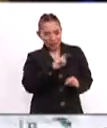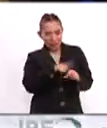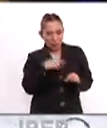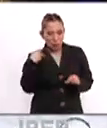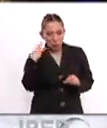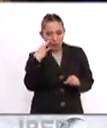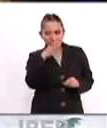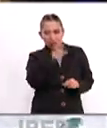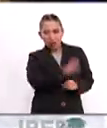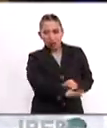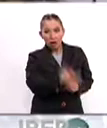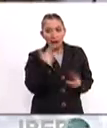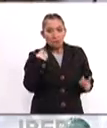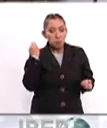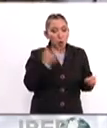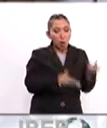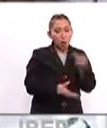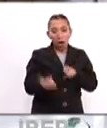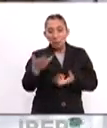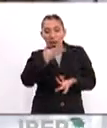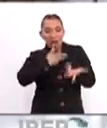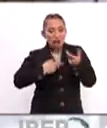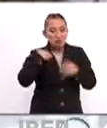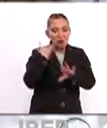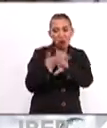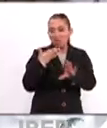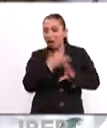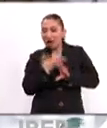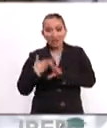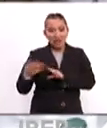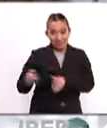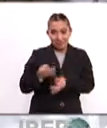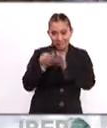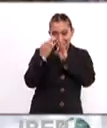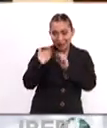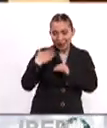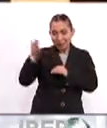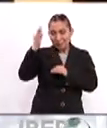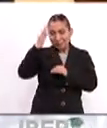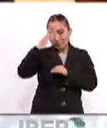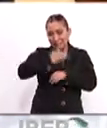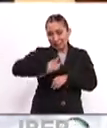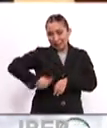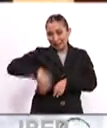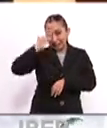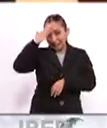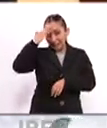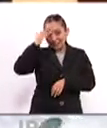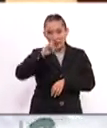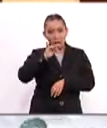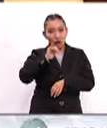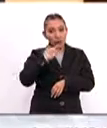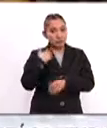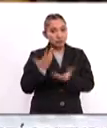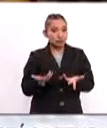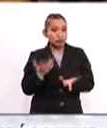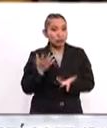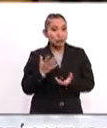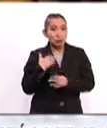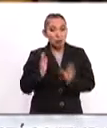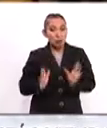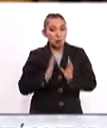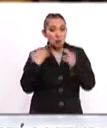de Washington, ese intercambio público de reclamos entre el presidente y los líderes demócratas no se puede decir que fue menos que